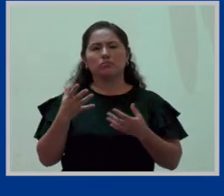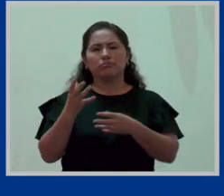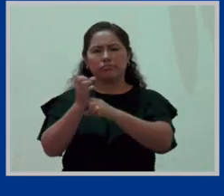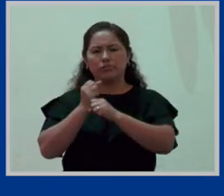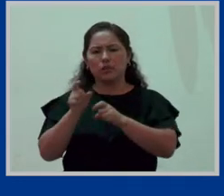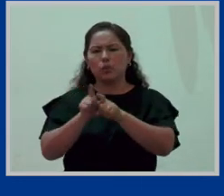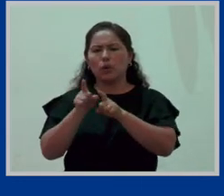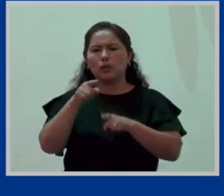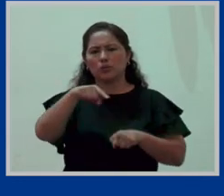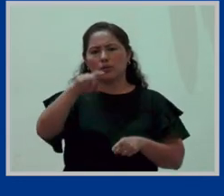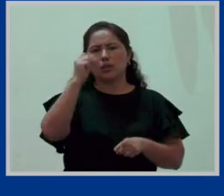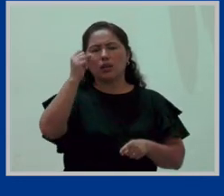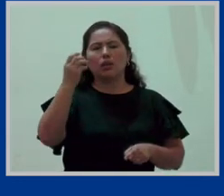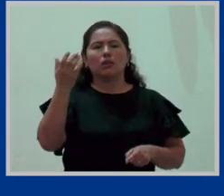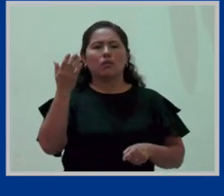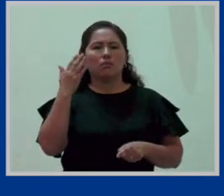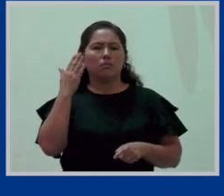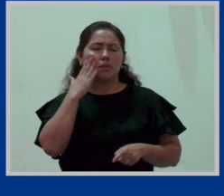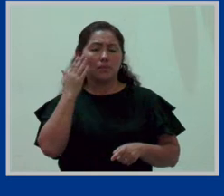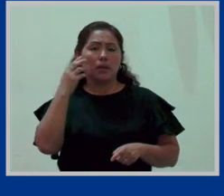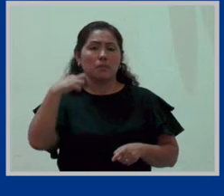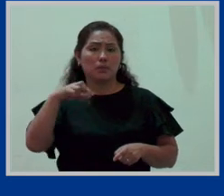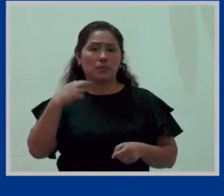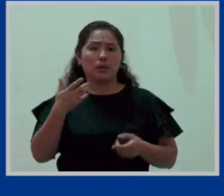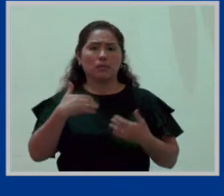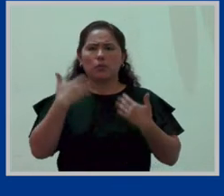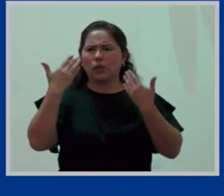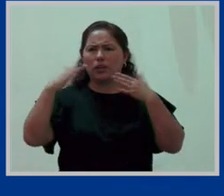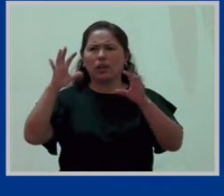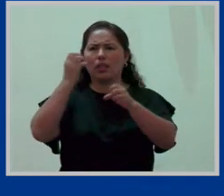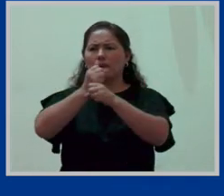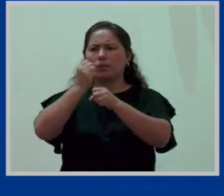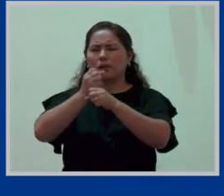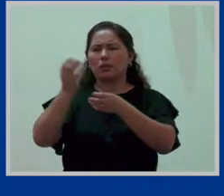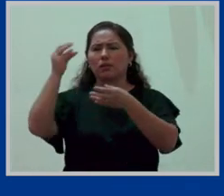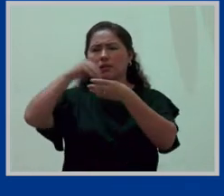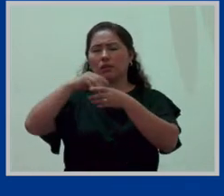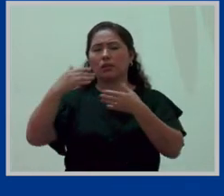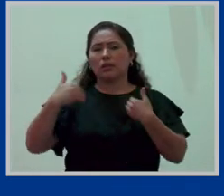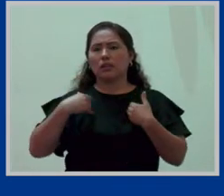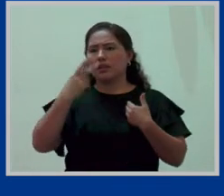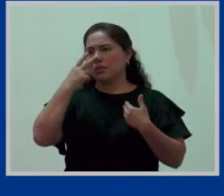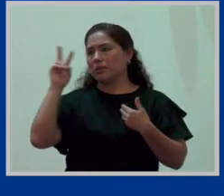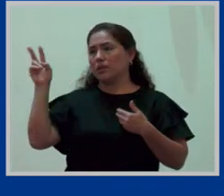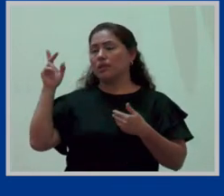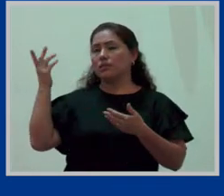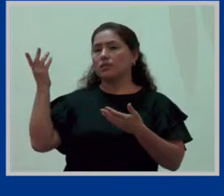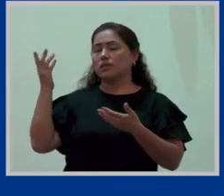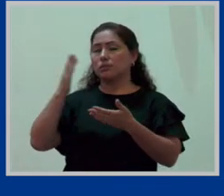como a madres, en realidad para cualquier trabajador que se encuentre en estas circunstancias. Sin embargo,